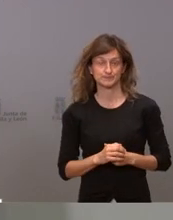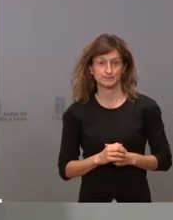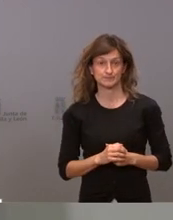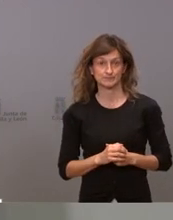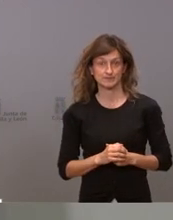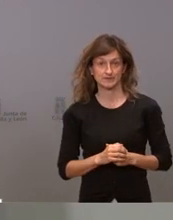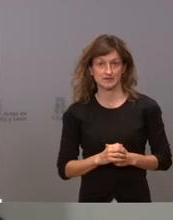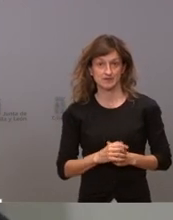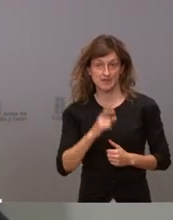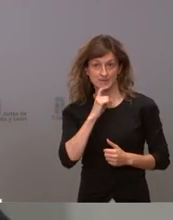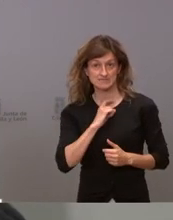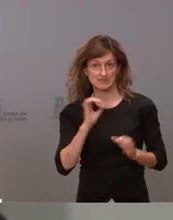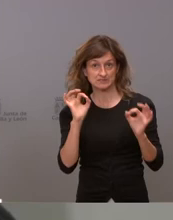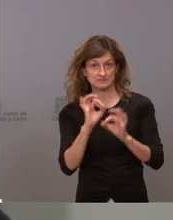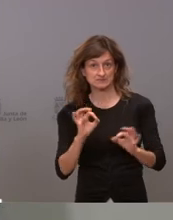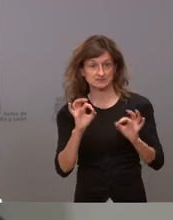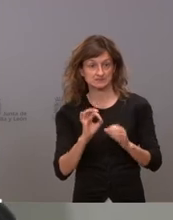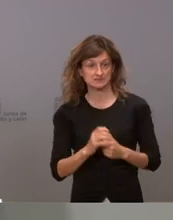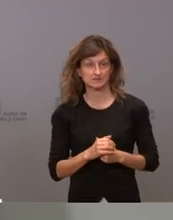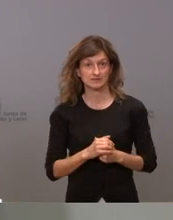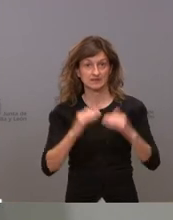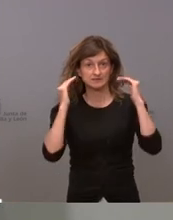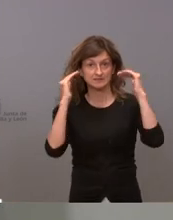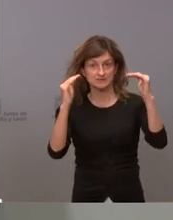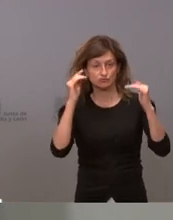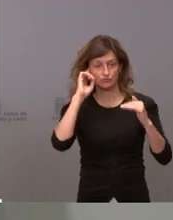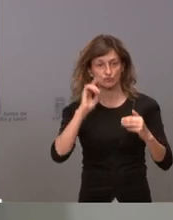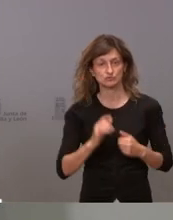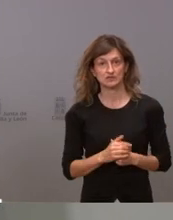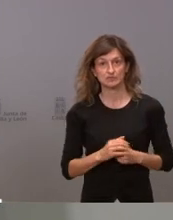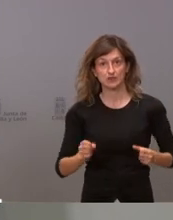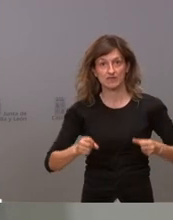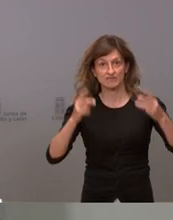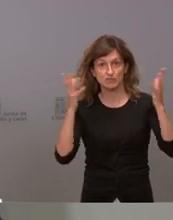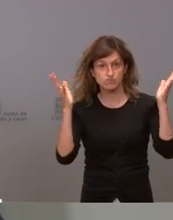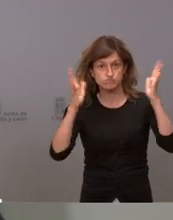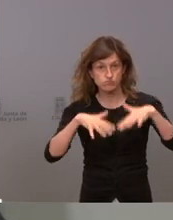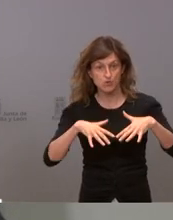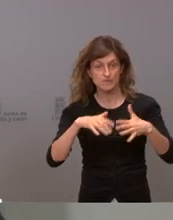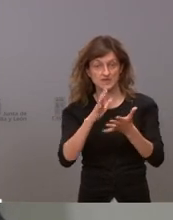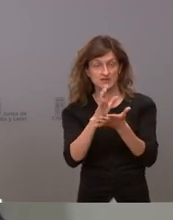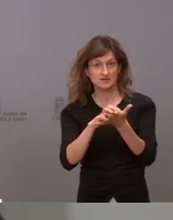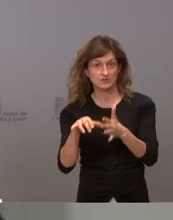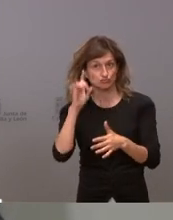día de los dependimientos de los techos de los edificios de la comunidad